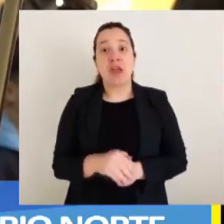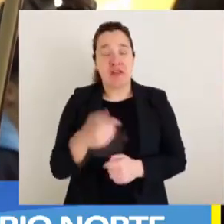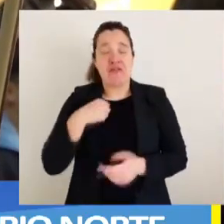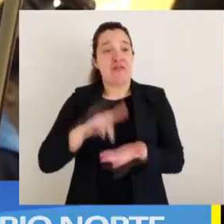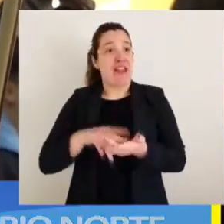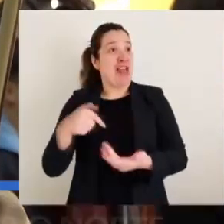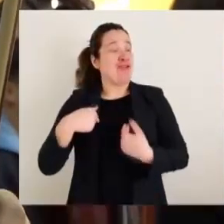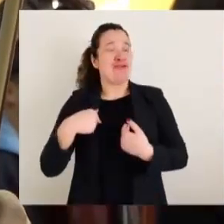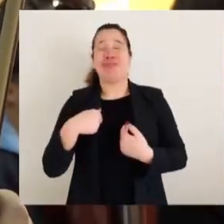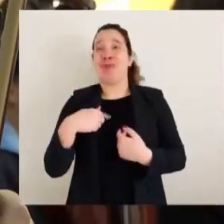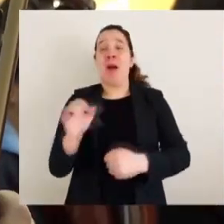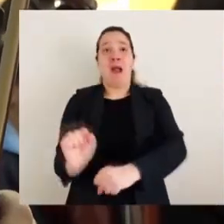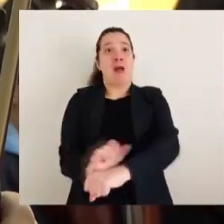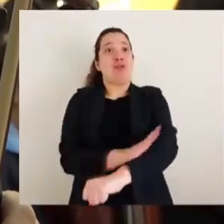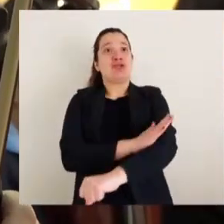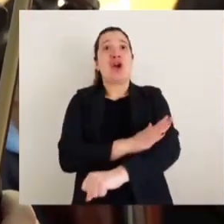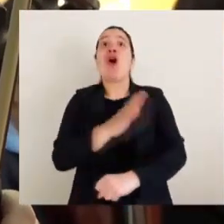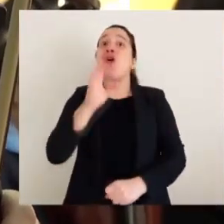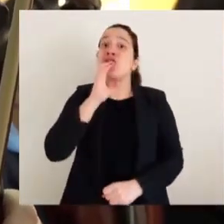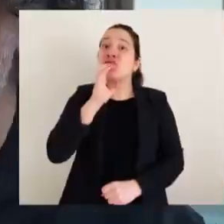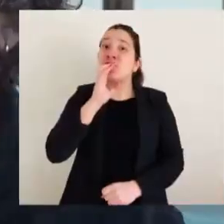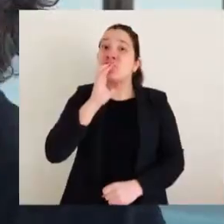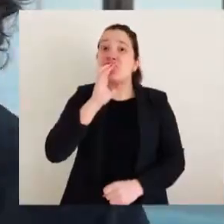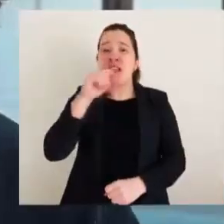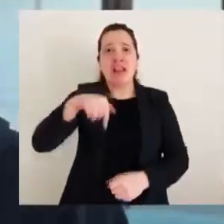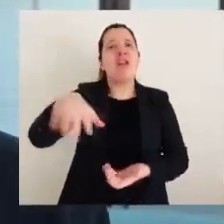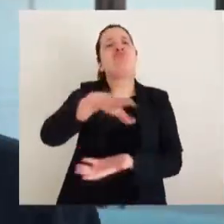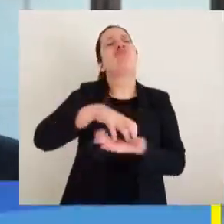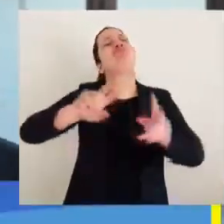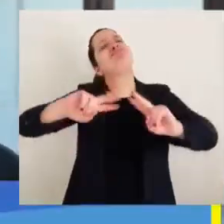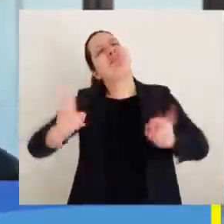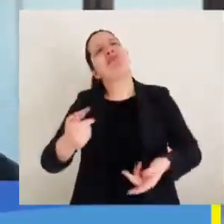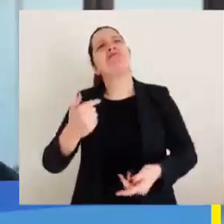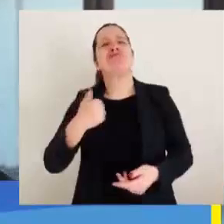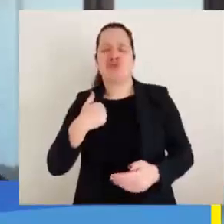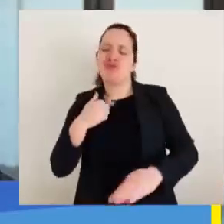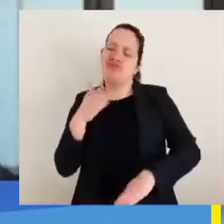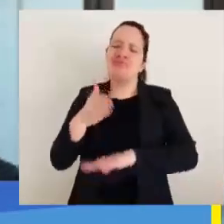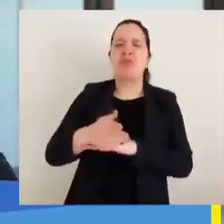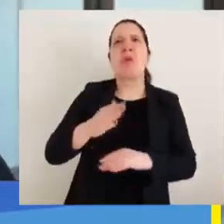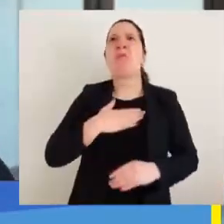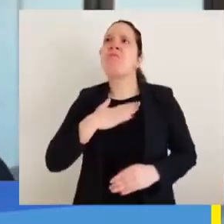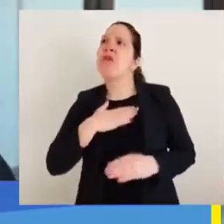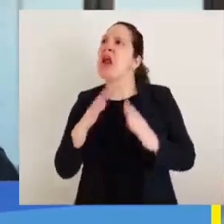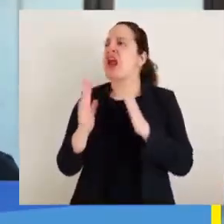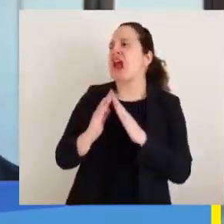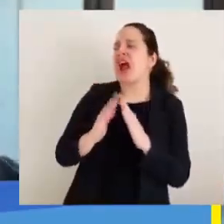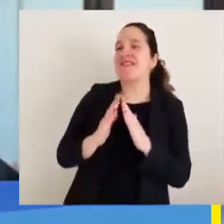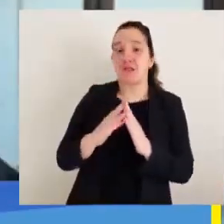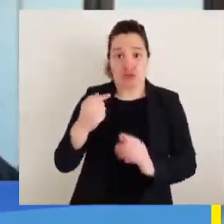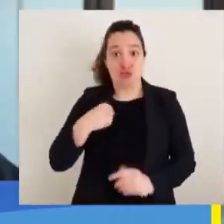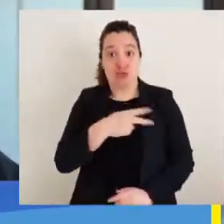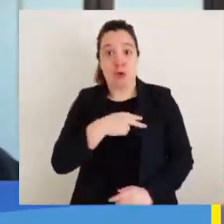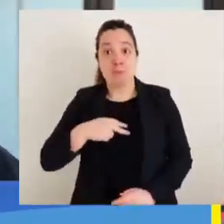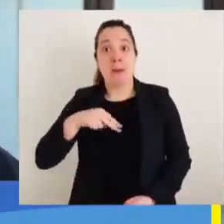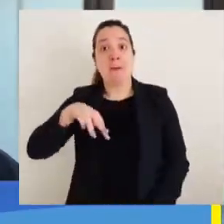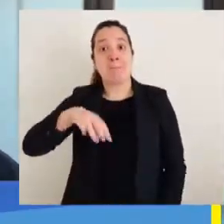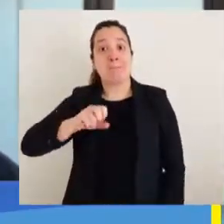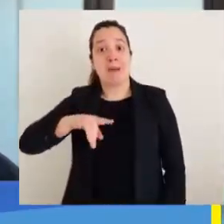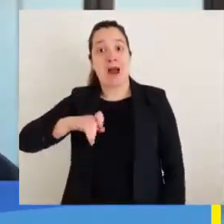momento muy emocionante. Yo, Concepción, es una ciudad que la siento como mi casa. Soy Manuel García, artista chileno.